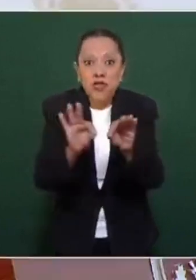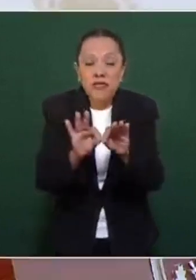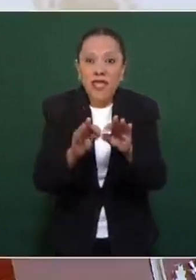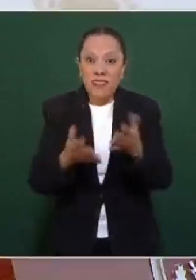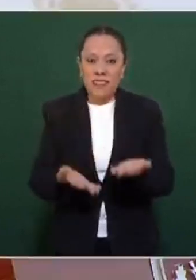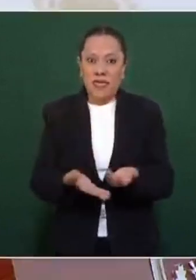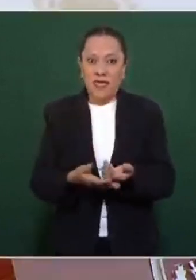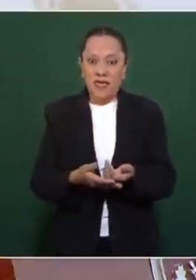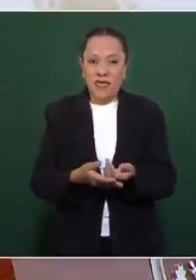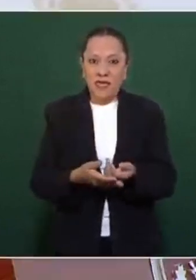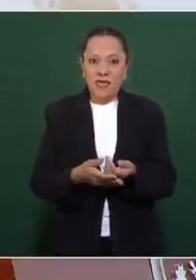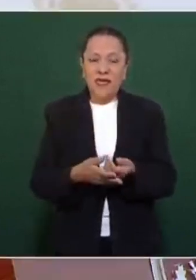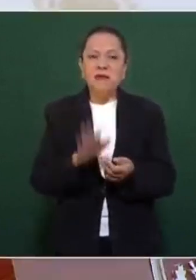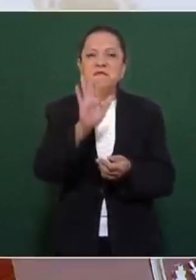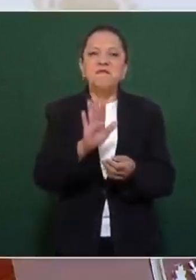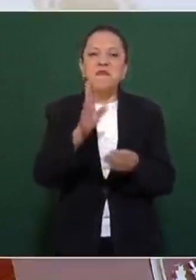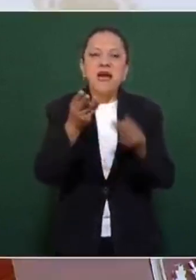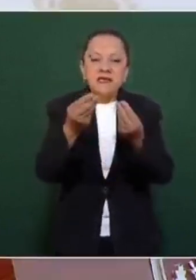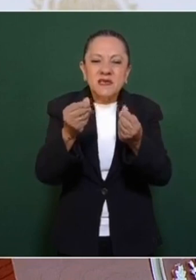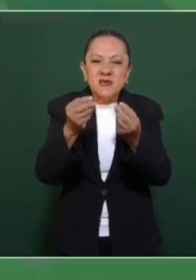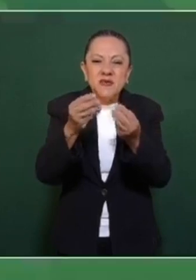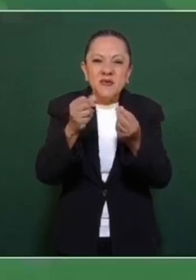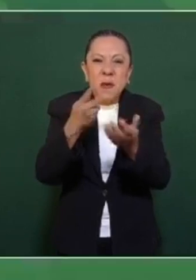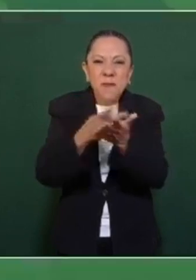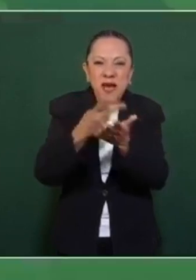que queda bajo el dominio de la nación